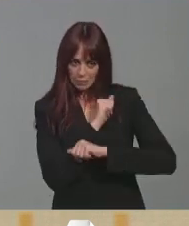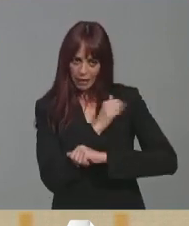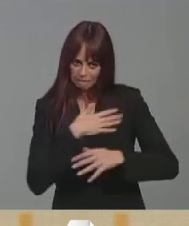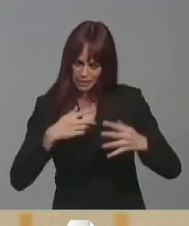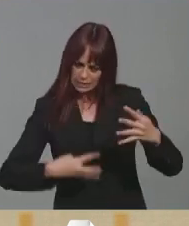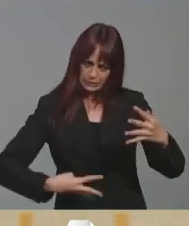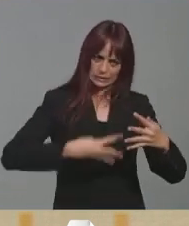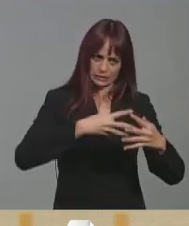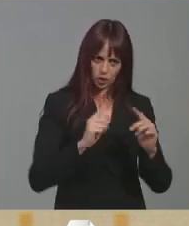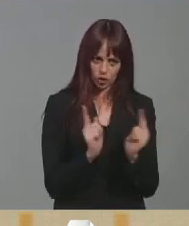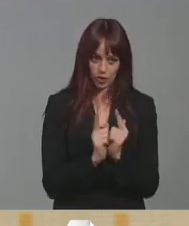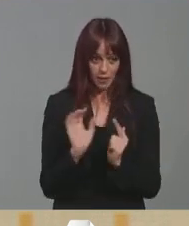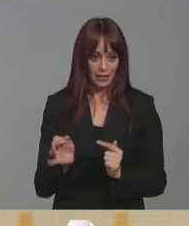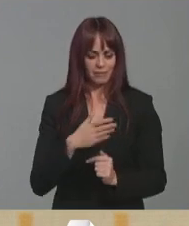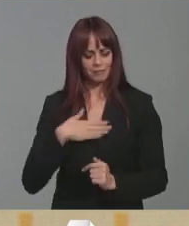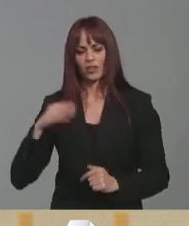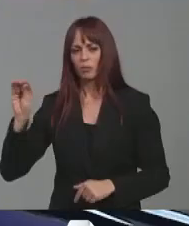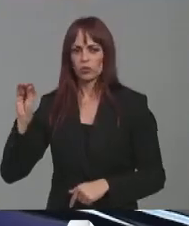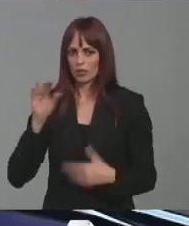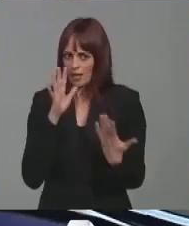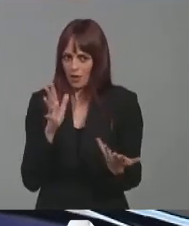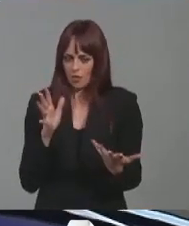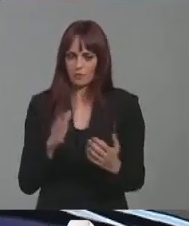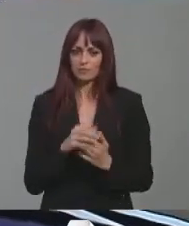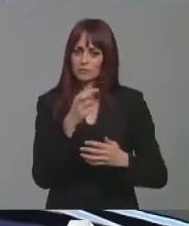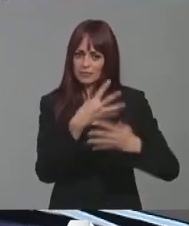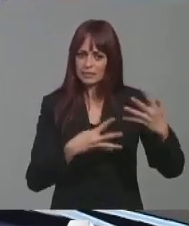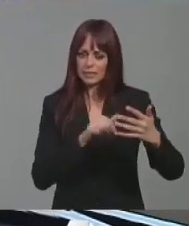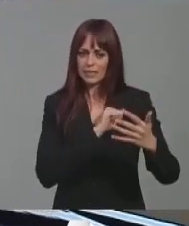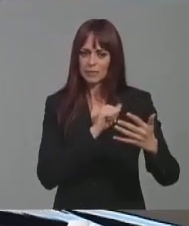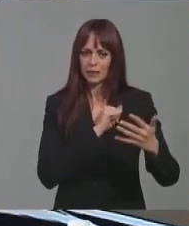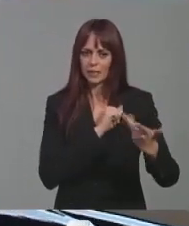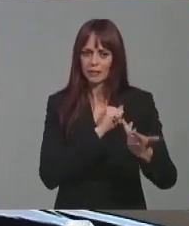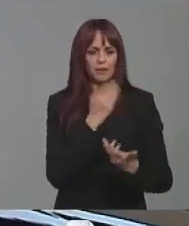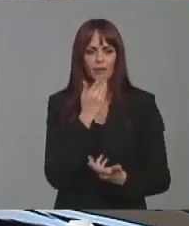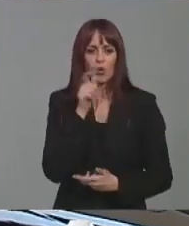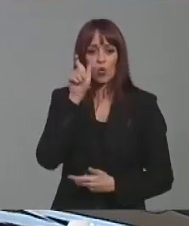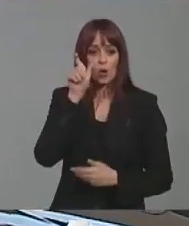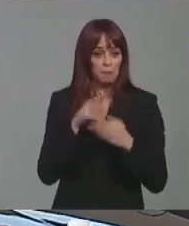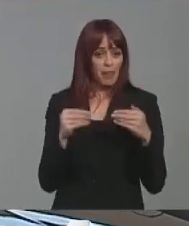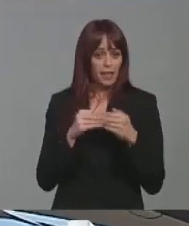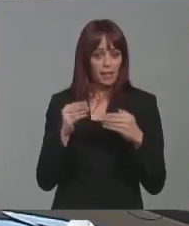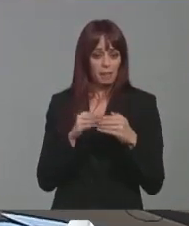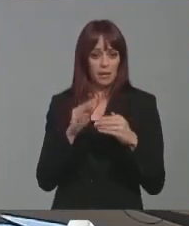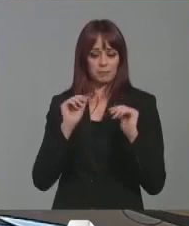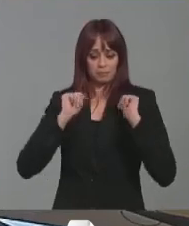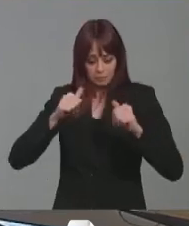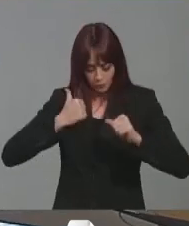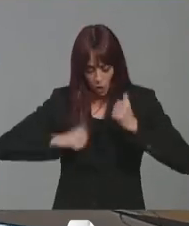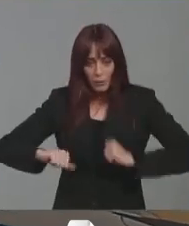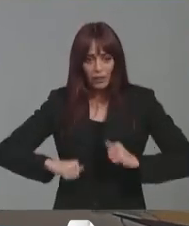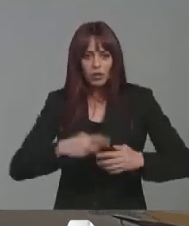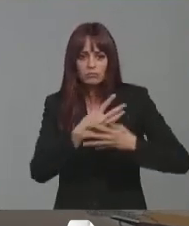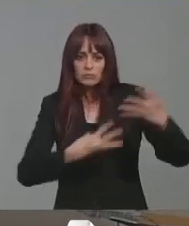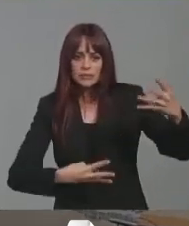quería preguntarle ahora mismo cómo están esas listas de espera, cuánto tiene que esperar un paciente para entrar en quirófano ahora